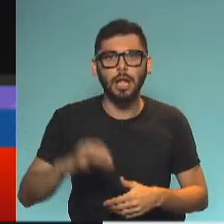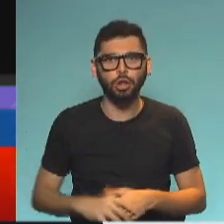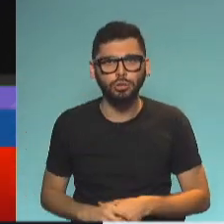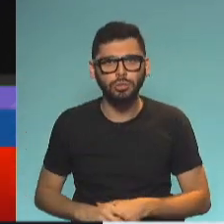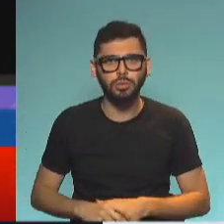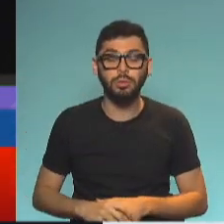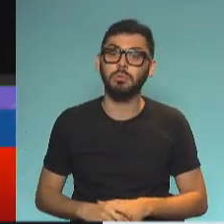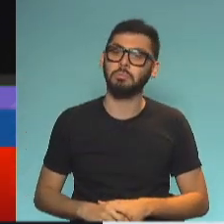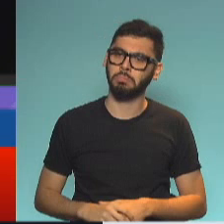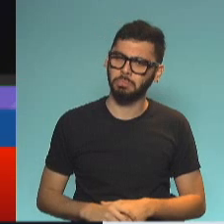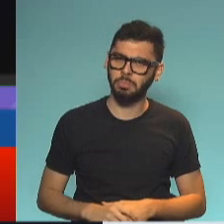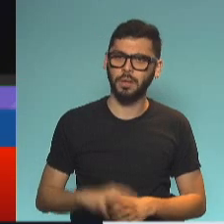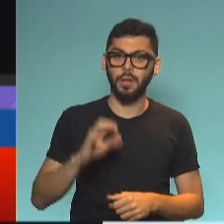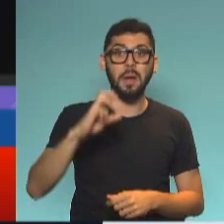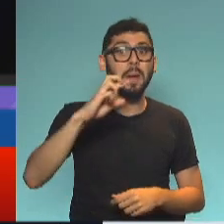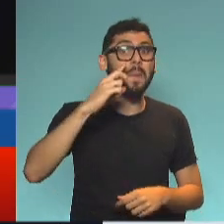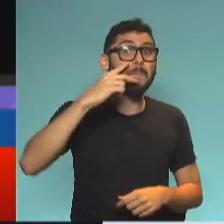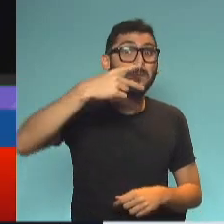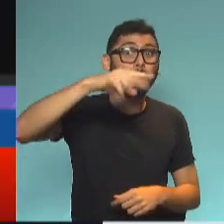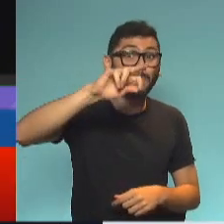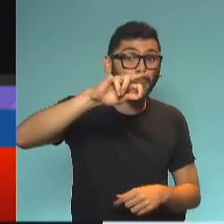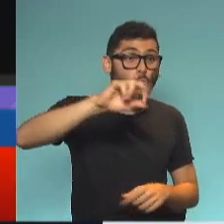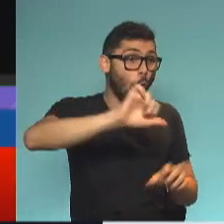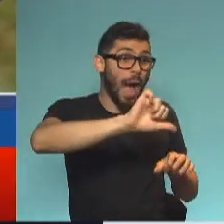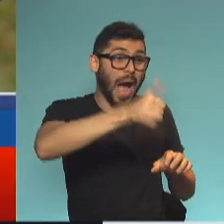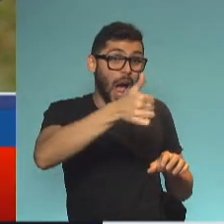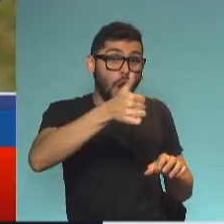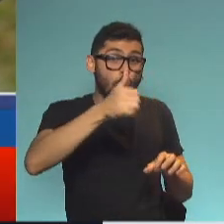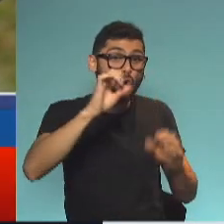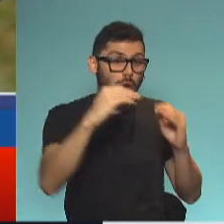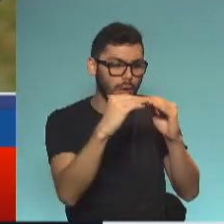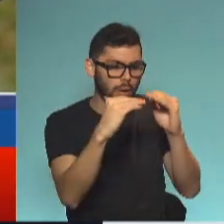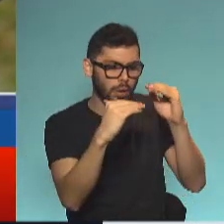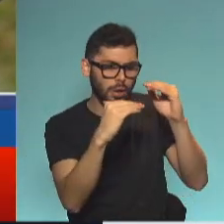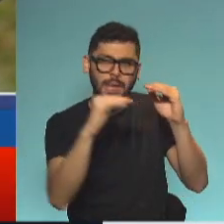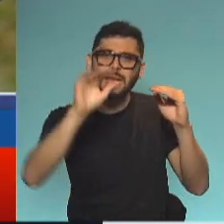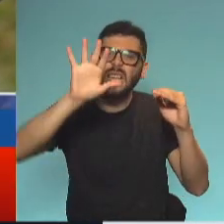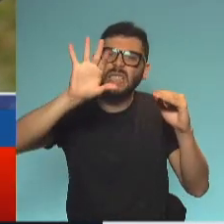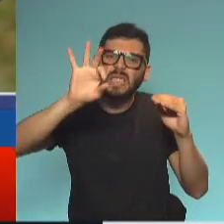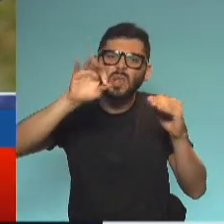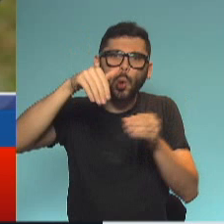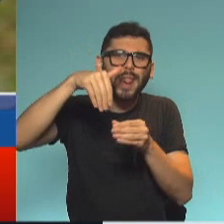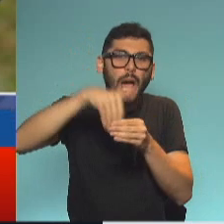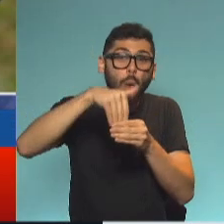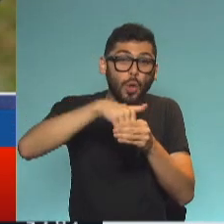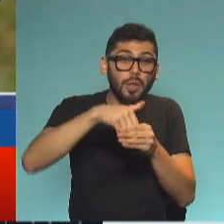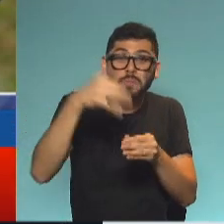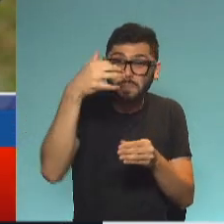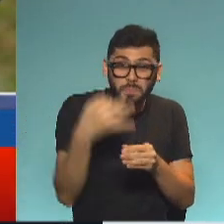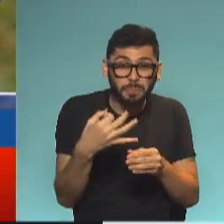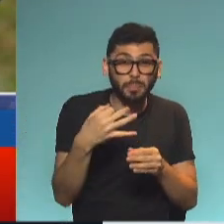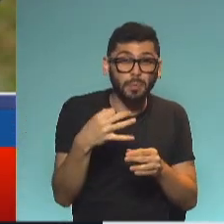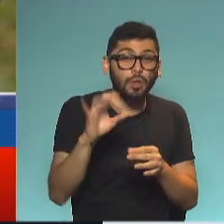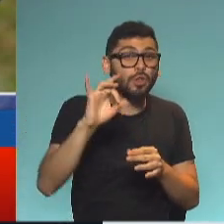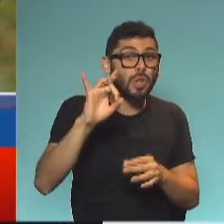El Federico Pino ganó por apenas 50 votos. Quiere decir que apenas 800 personas